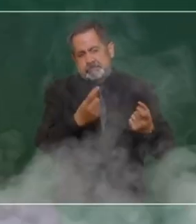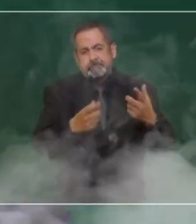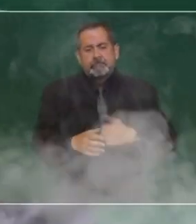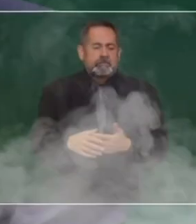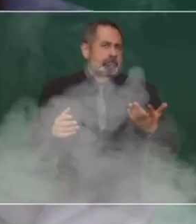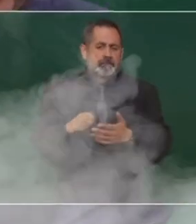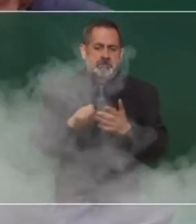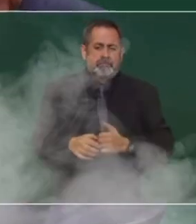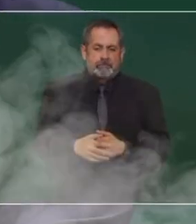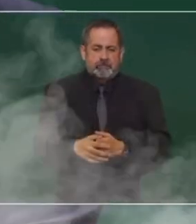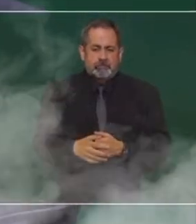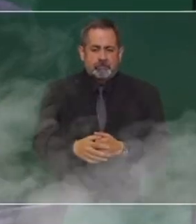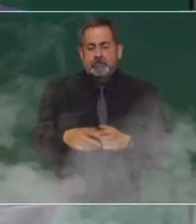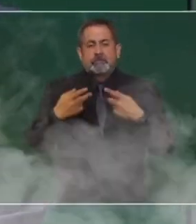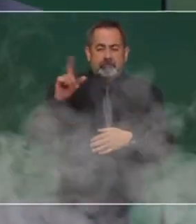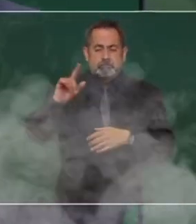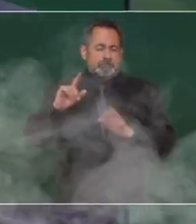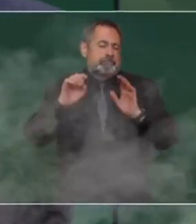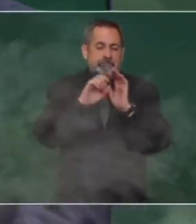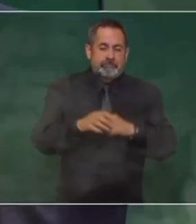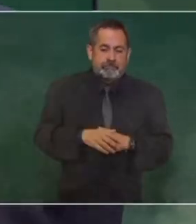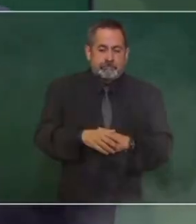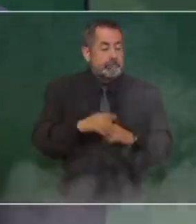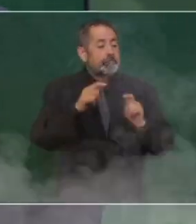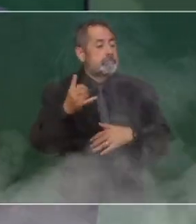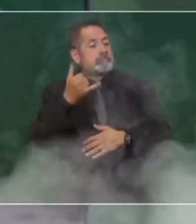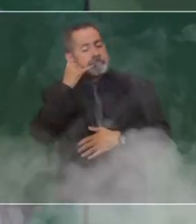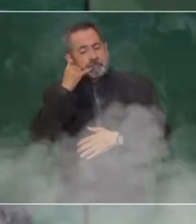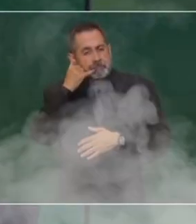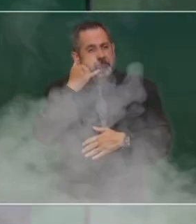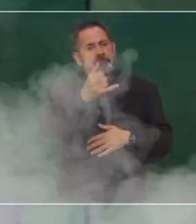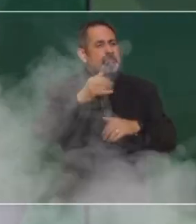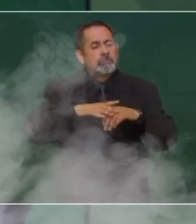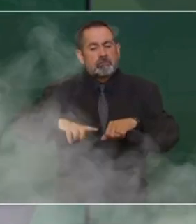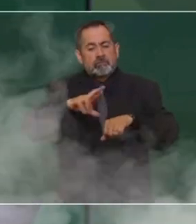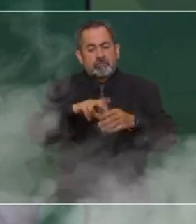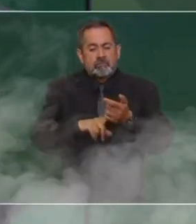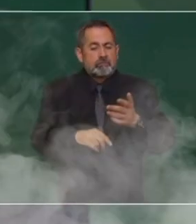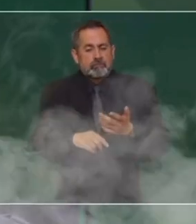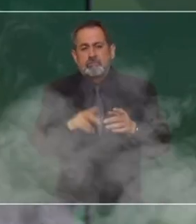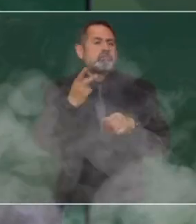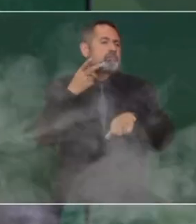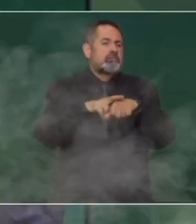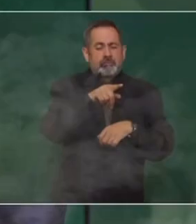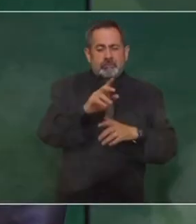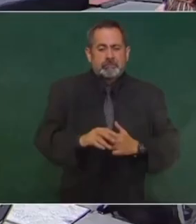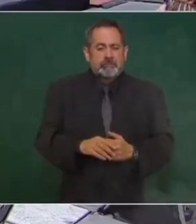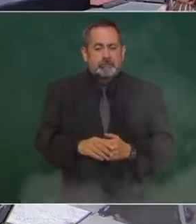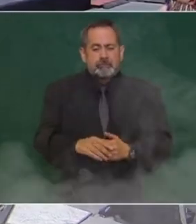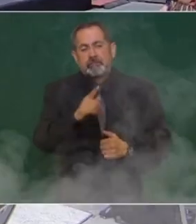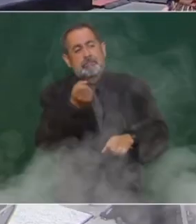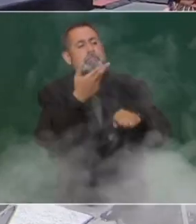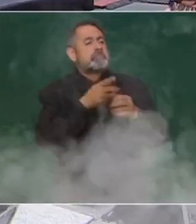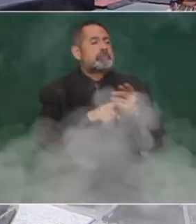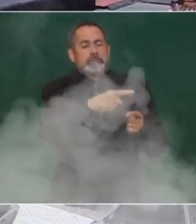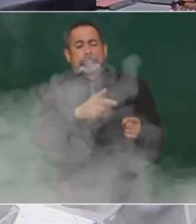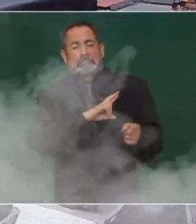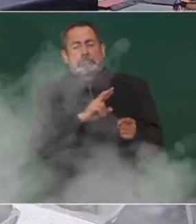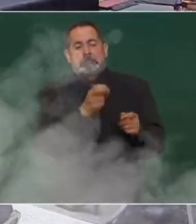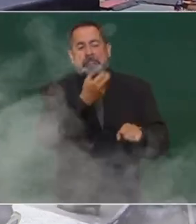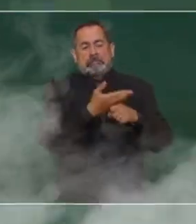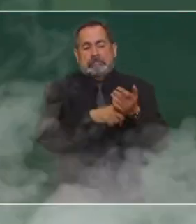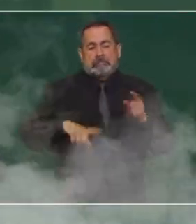Esa de que un periodista famoso le hable a un gobernador o a procurador o al secretario particular